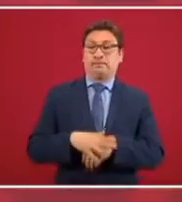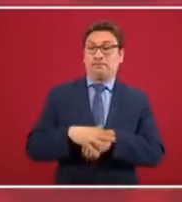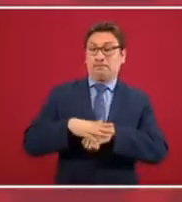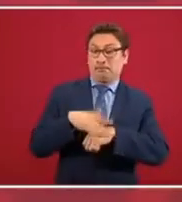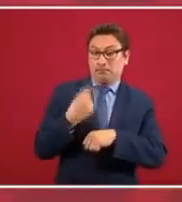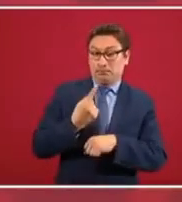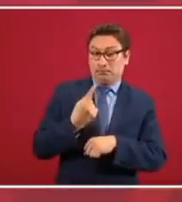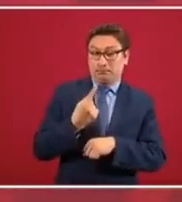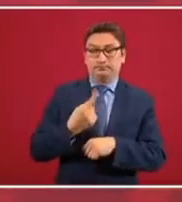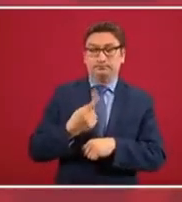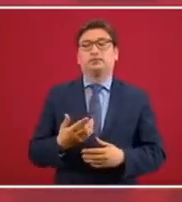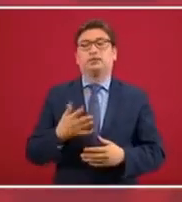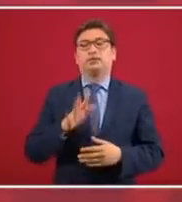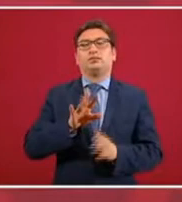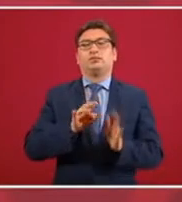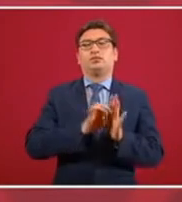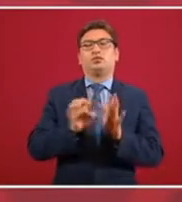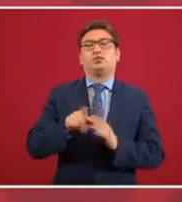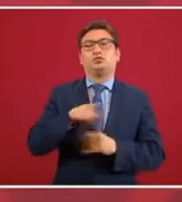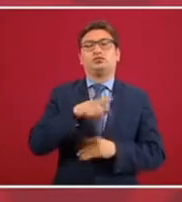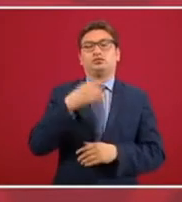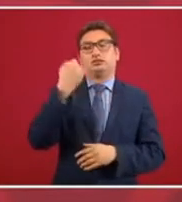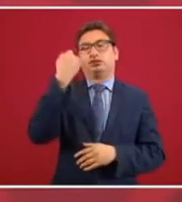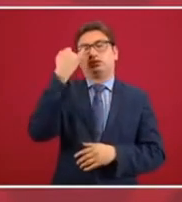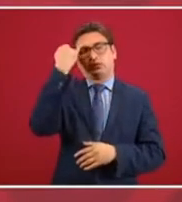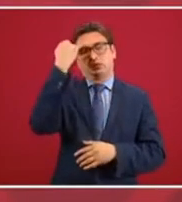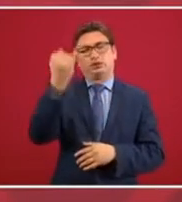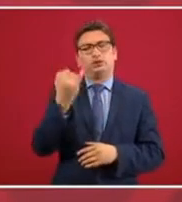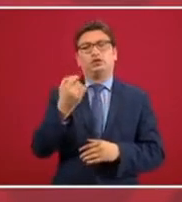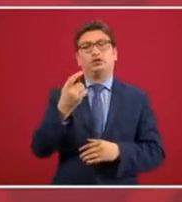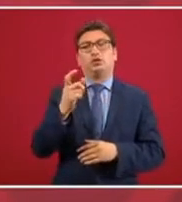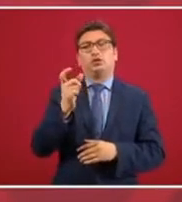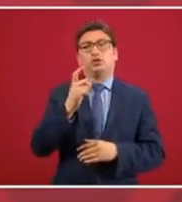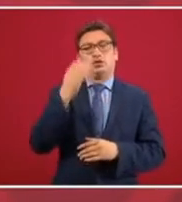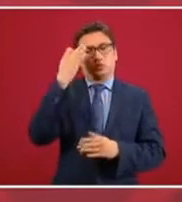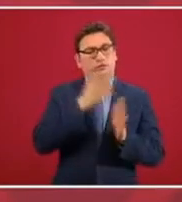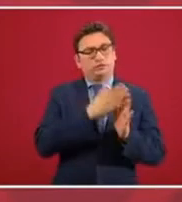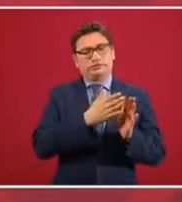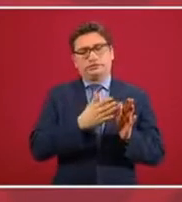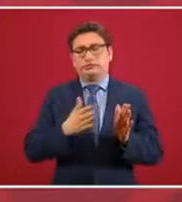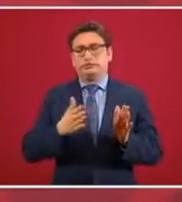imagínense, más en la cuarentena,